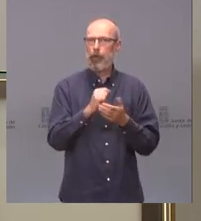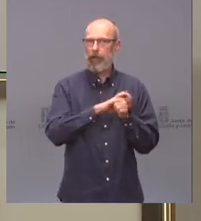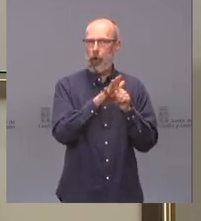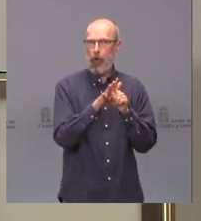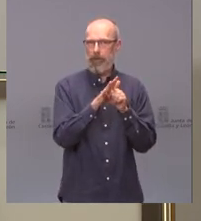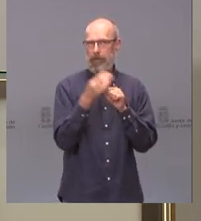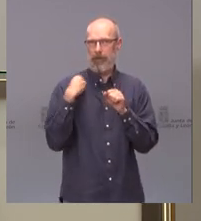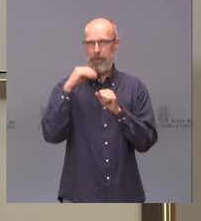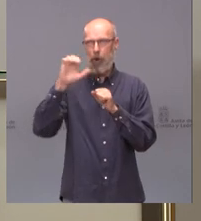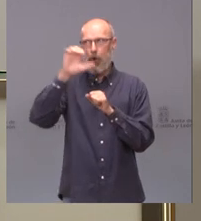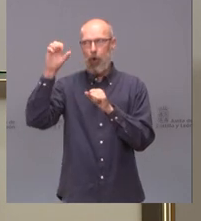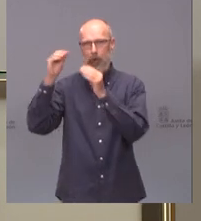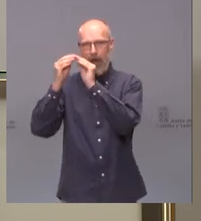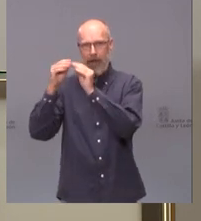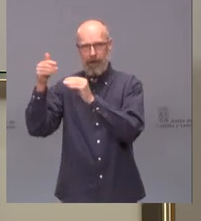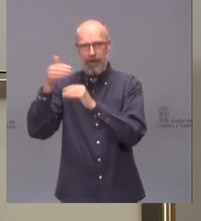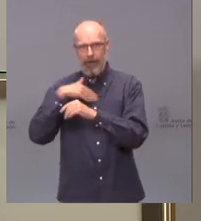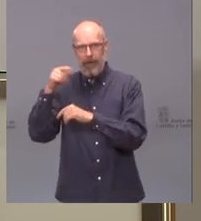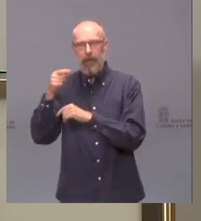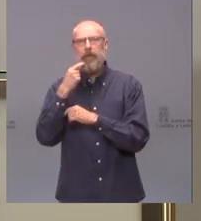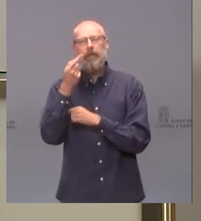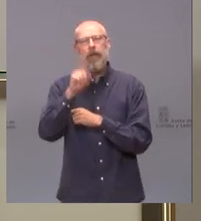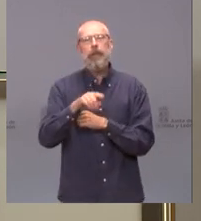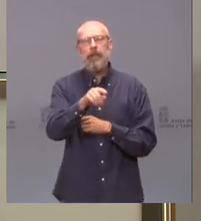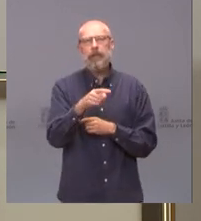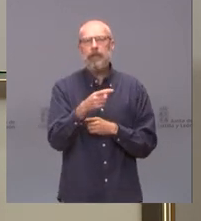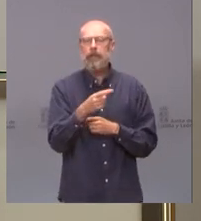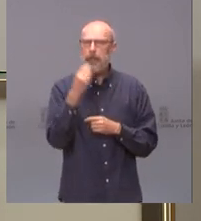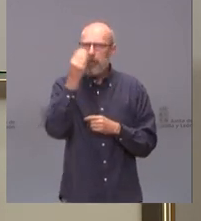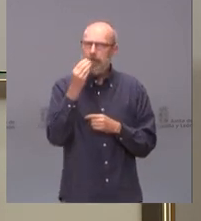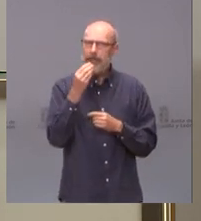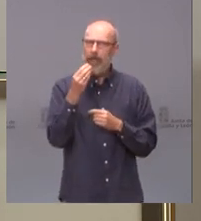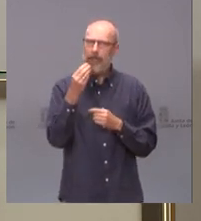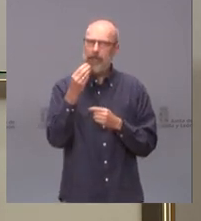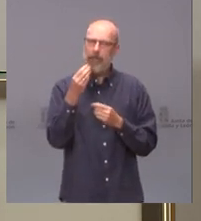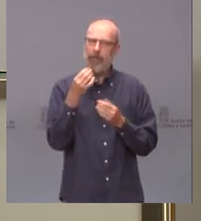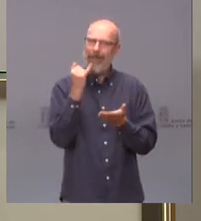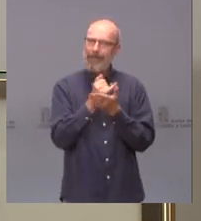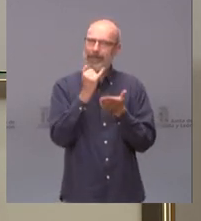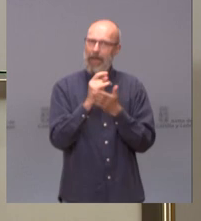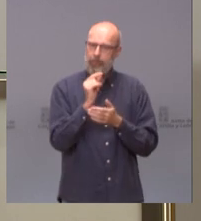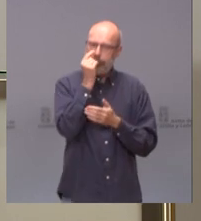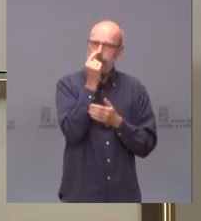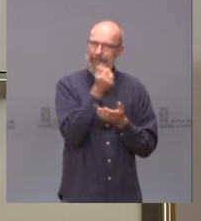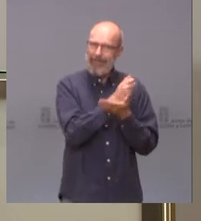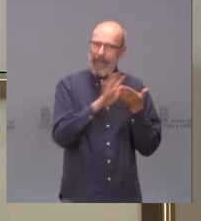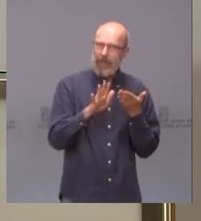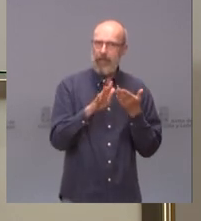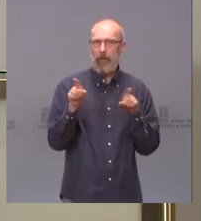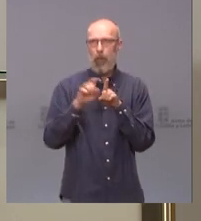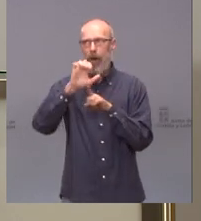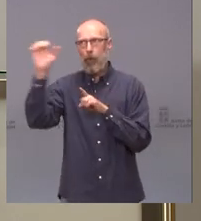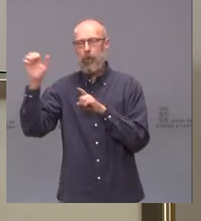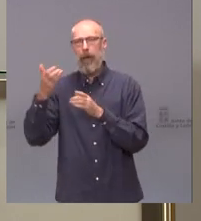y si es usted partidario de que los test necesarios para lograr ese pasaporte sean gratuitos, como reclama la Eurocámara.